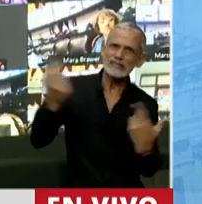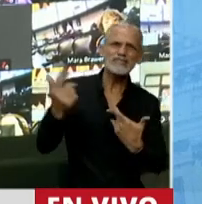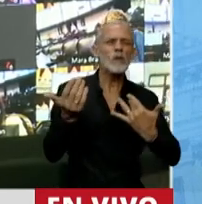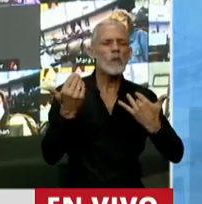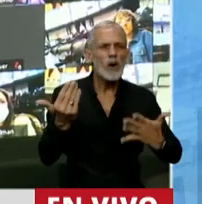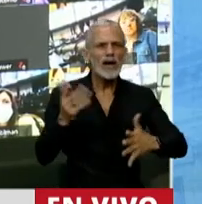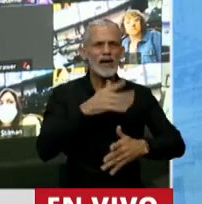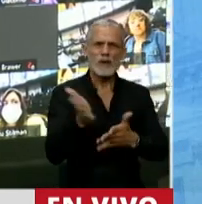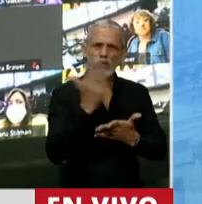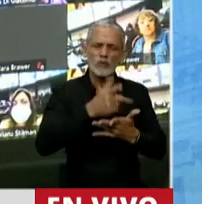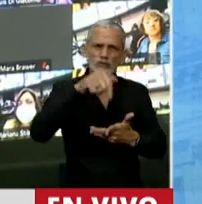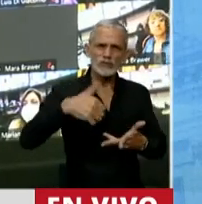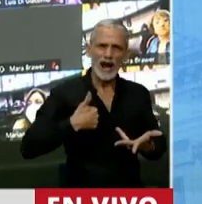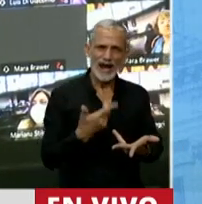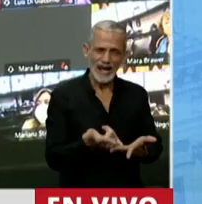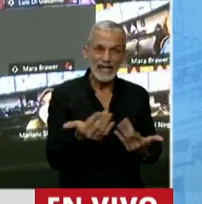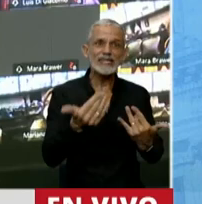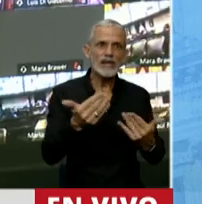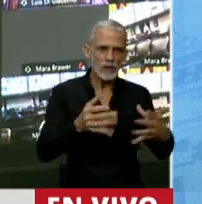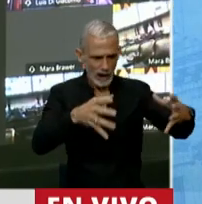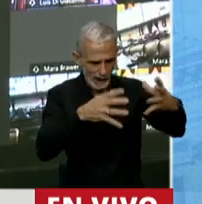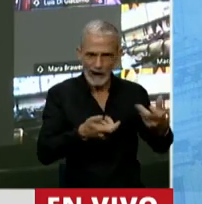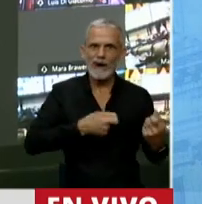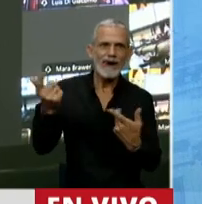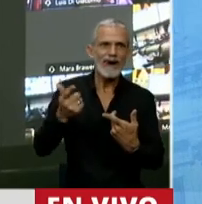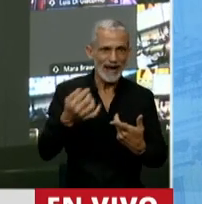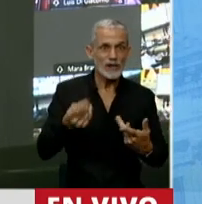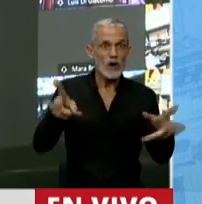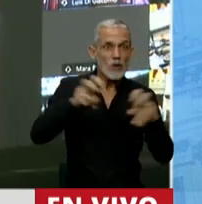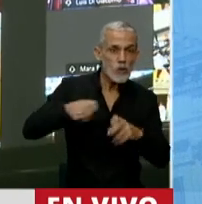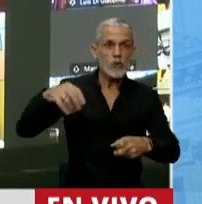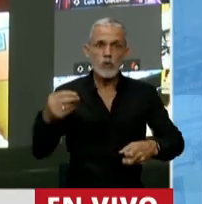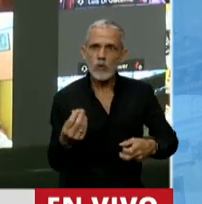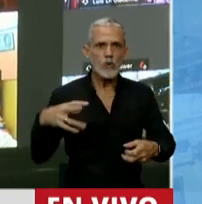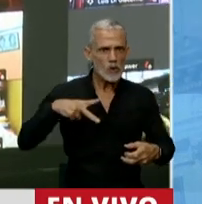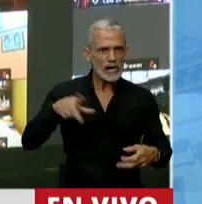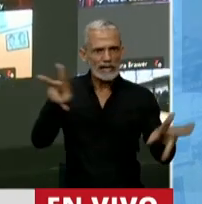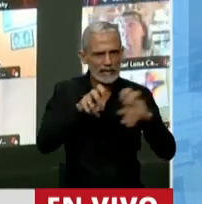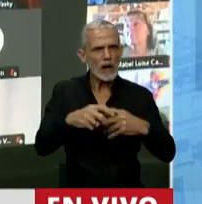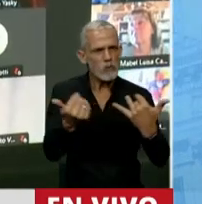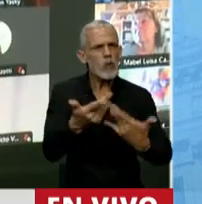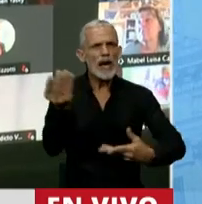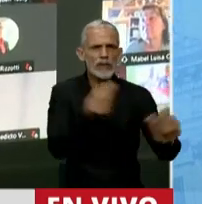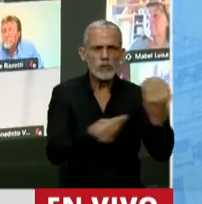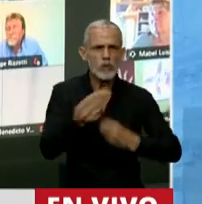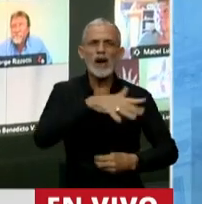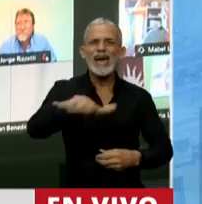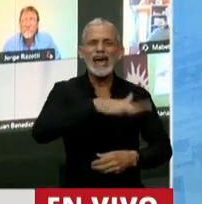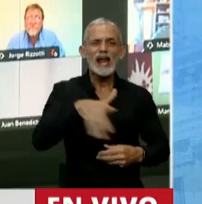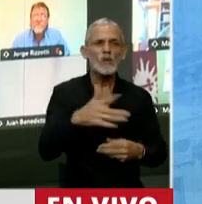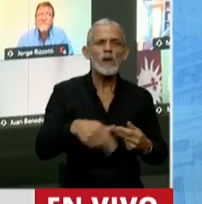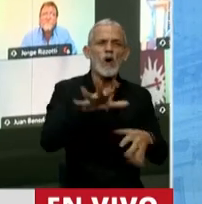paquete productivo que tiene condiciones de generar riqueza y desempeño, y no solamente es el polo